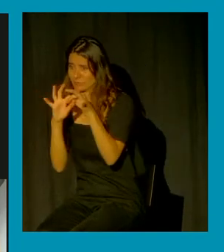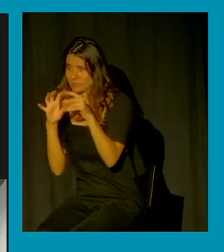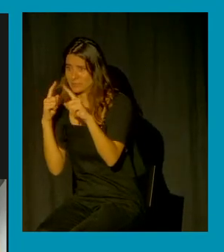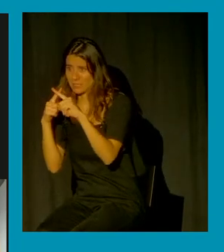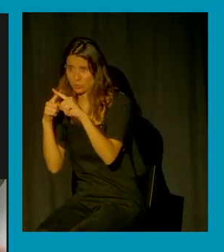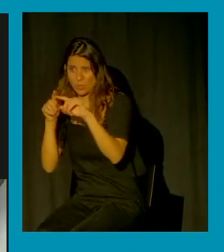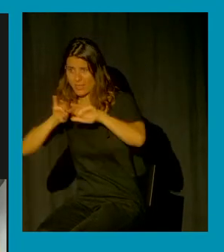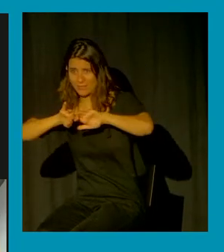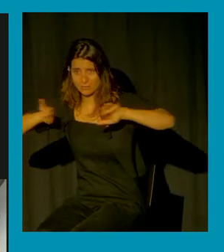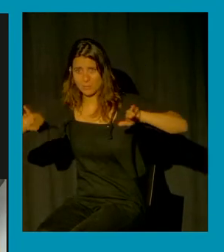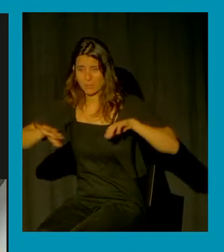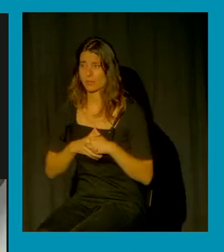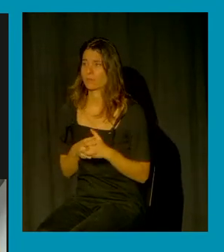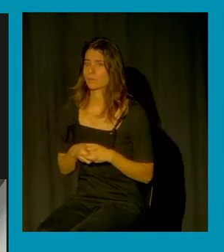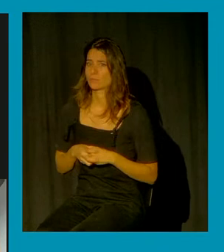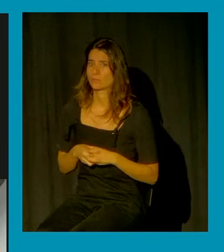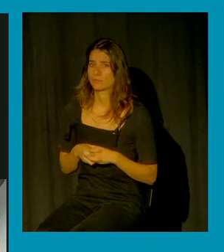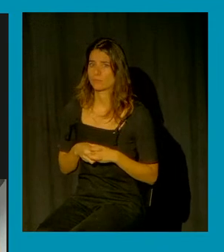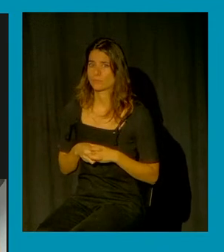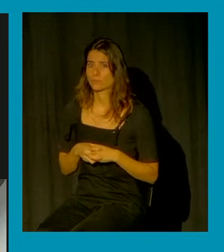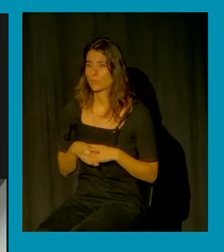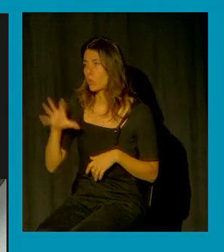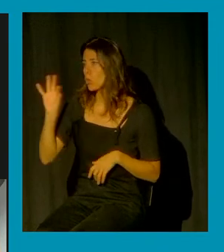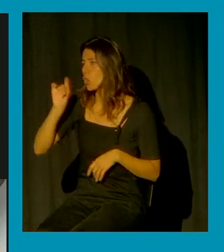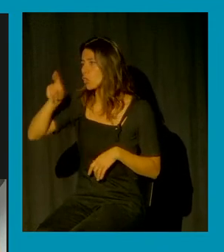lo mismo intentan hacer una campaña